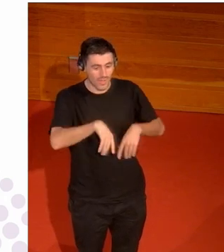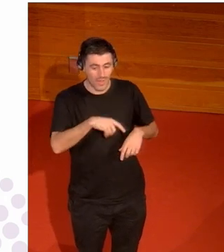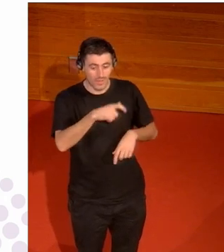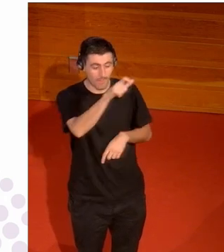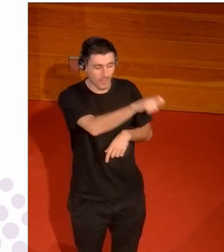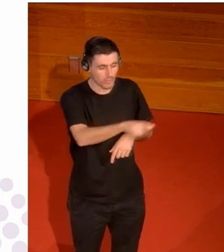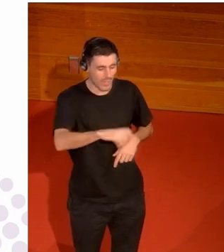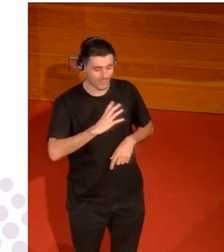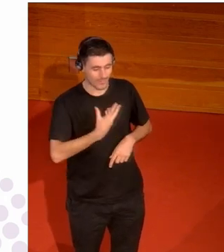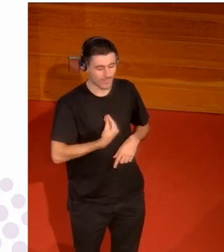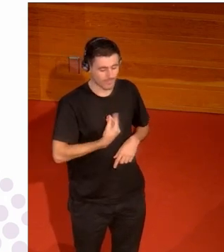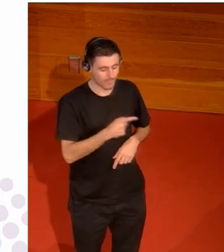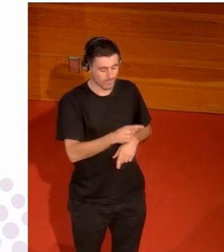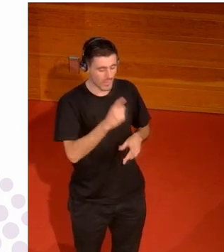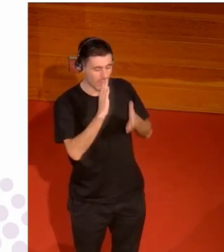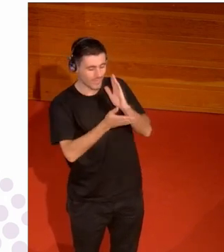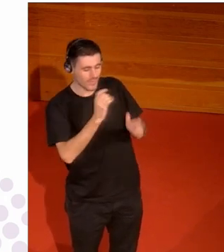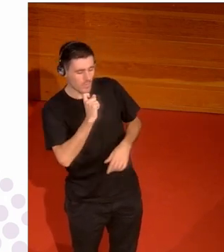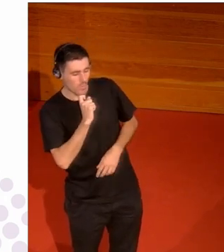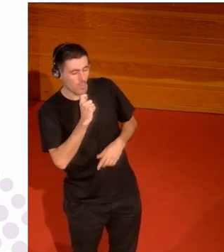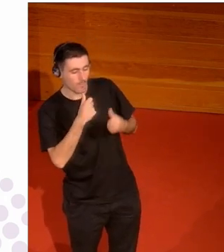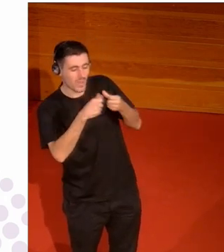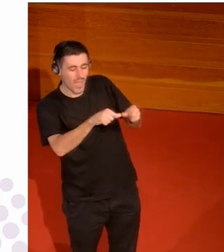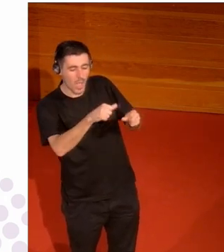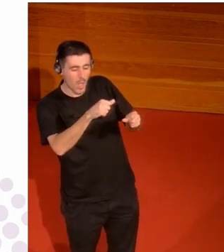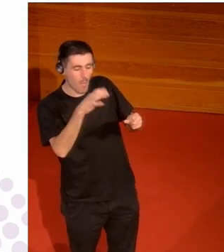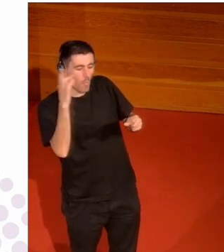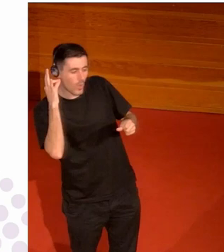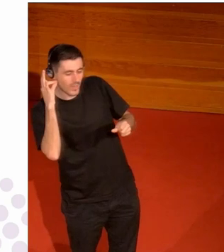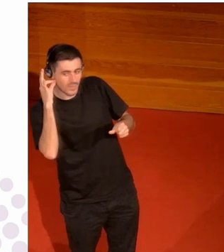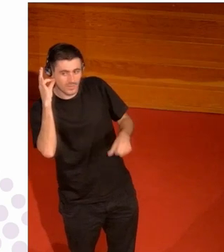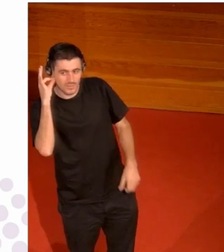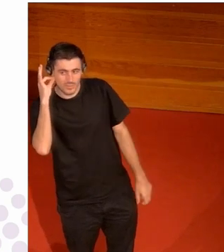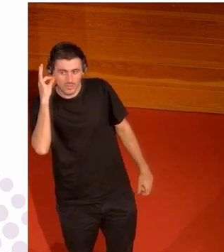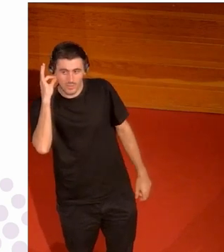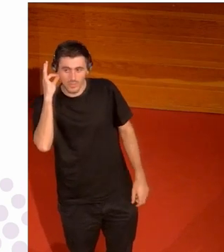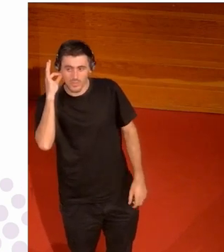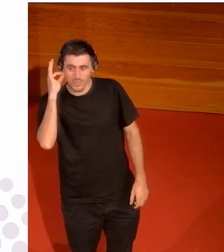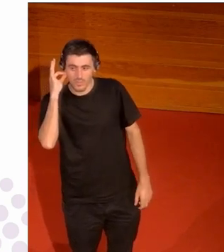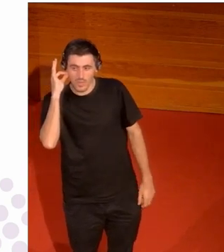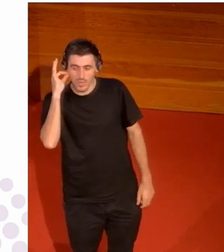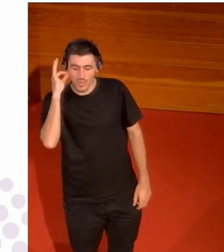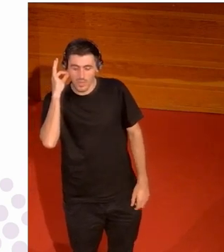cuando no lo son porque bueno ahora estoy hablando yo déjame por favor entonces